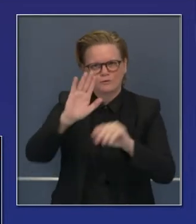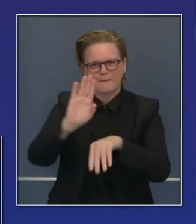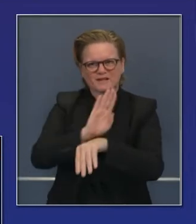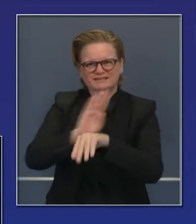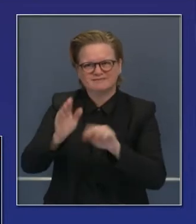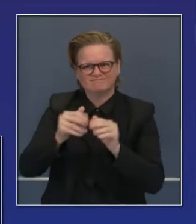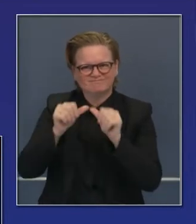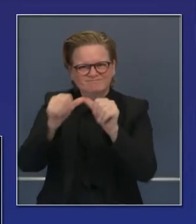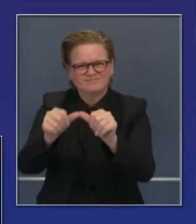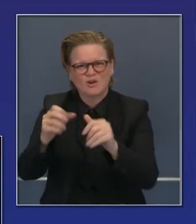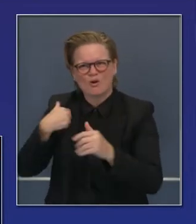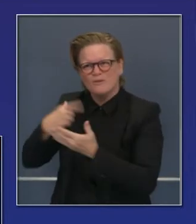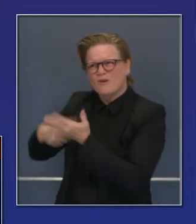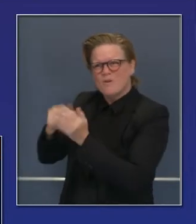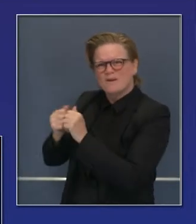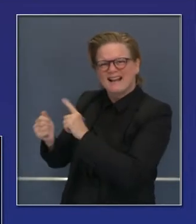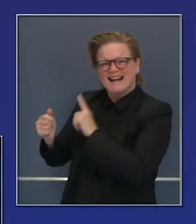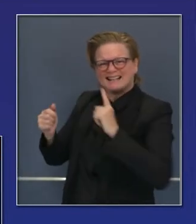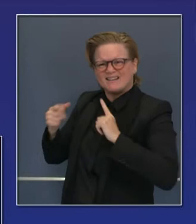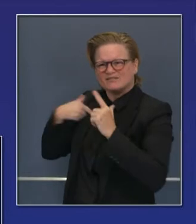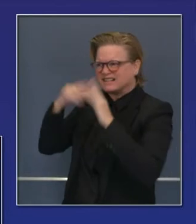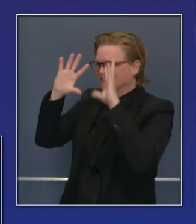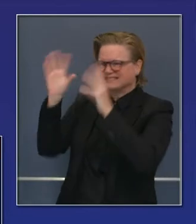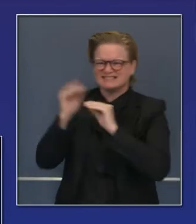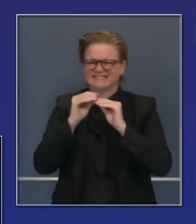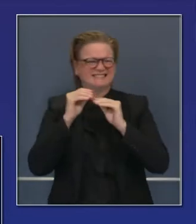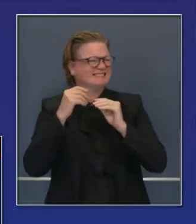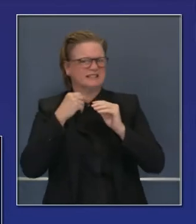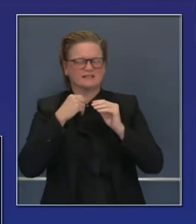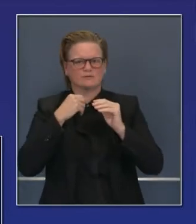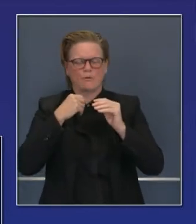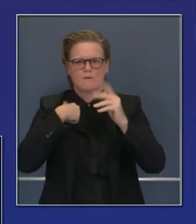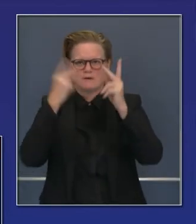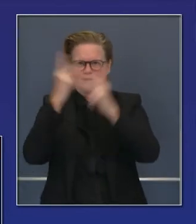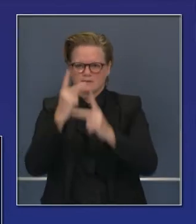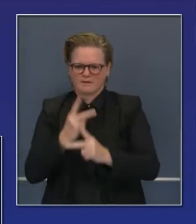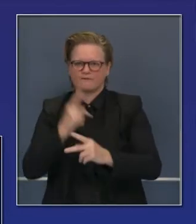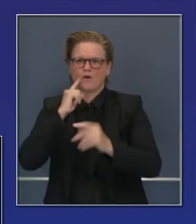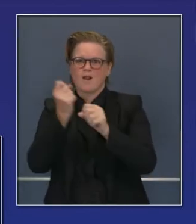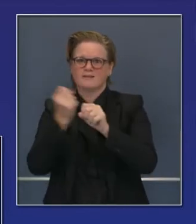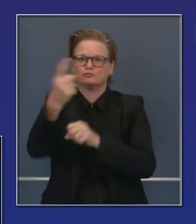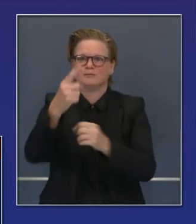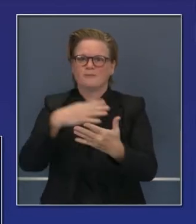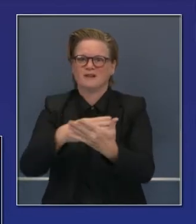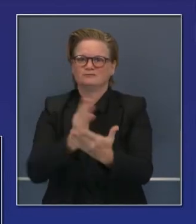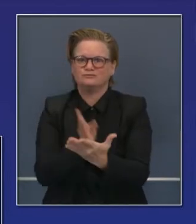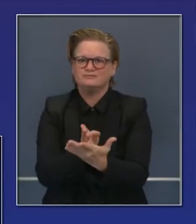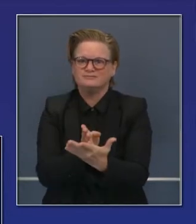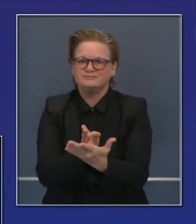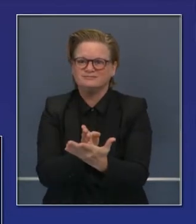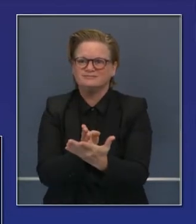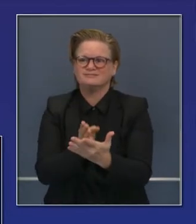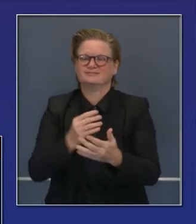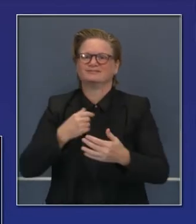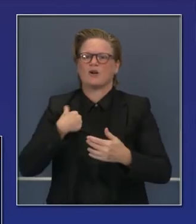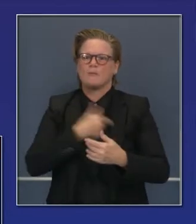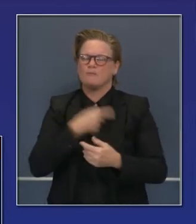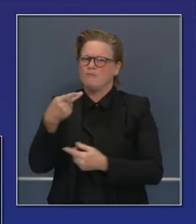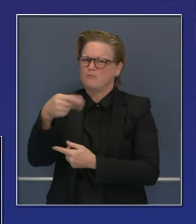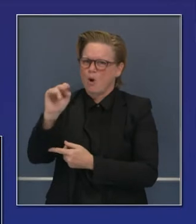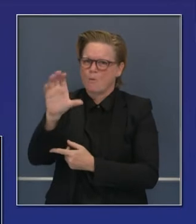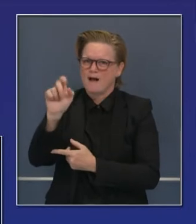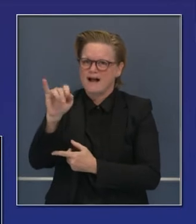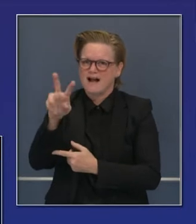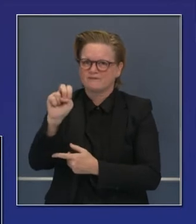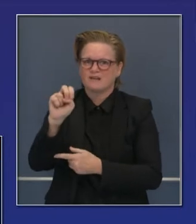sus ideas, armando el presupuesto del año próximo en tiempo real, tomando decisiones temprano a principios